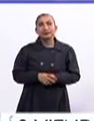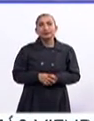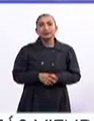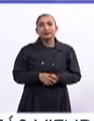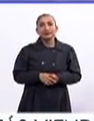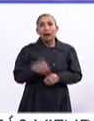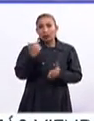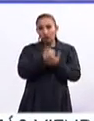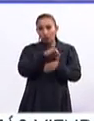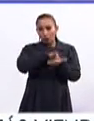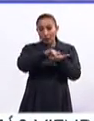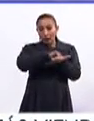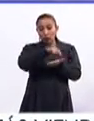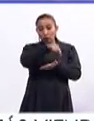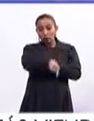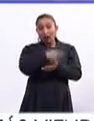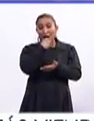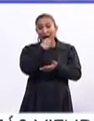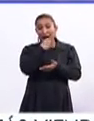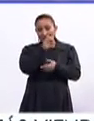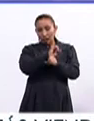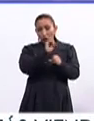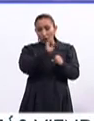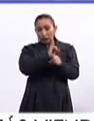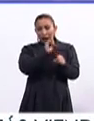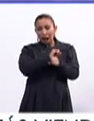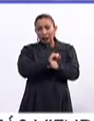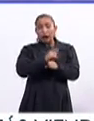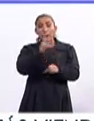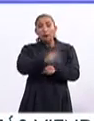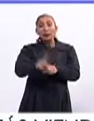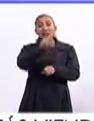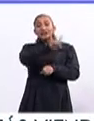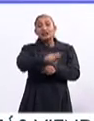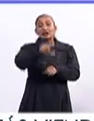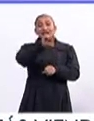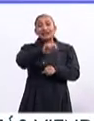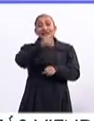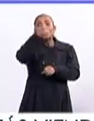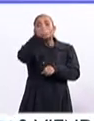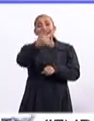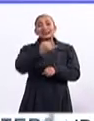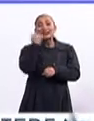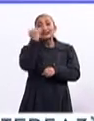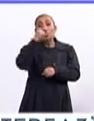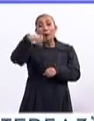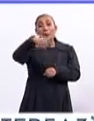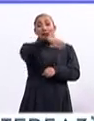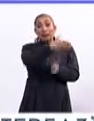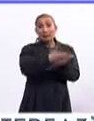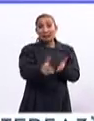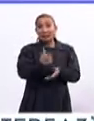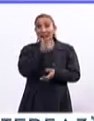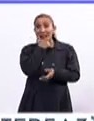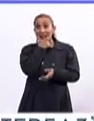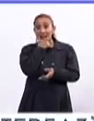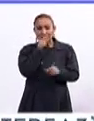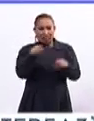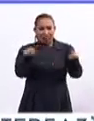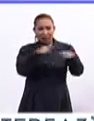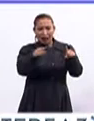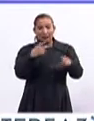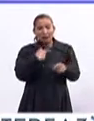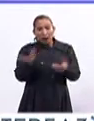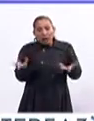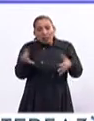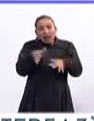la ciudad de Nueva York se hablan en las secundarias públicas, en los high schools, 176 idiomas aparte del inglés. Imagínate, primero